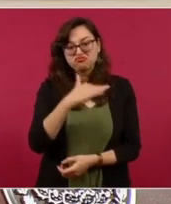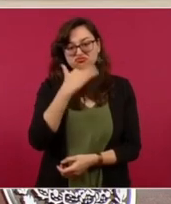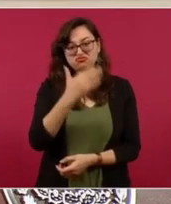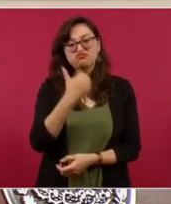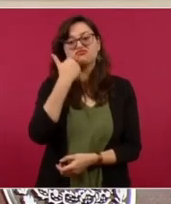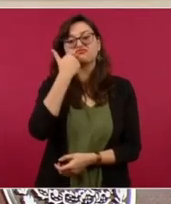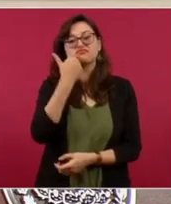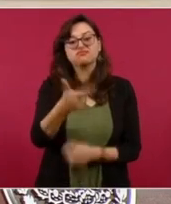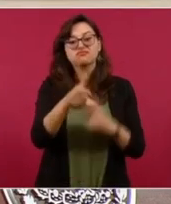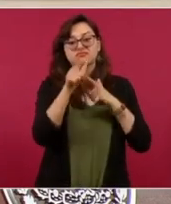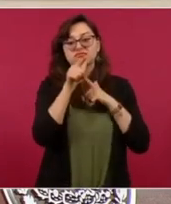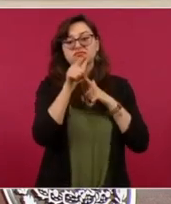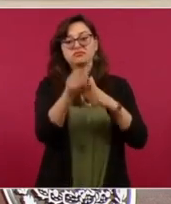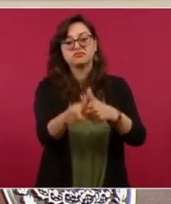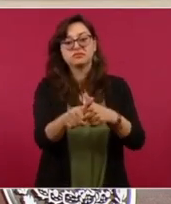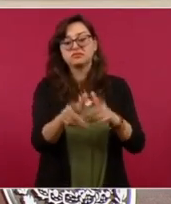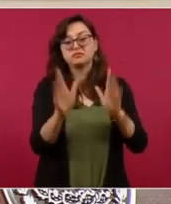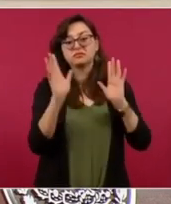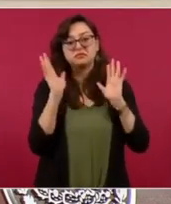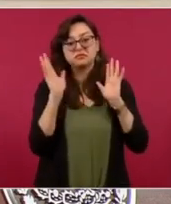el INE no se toca